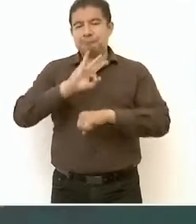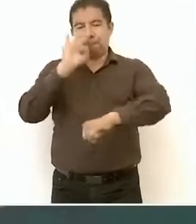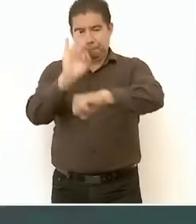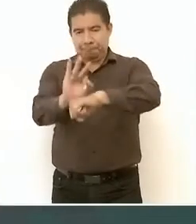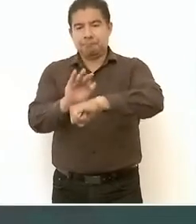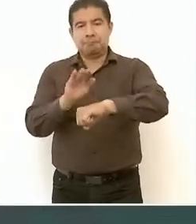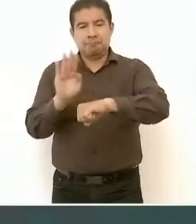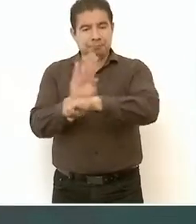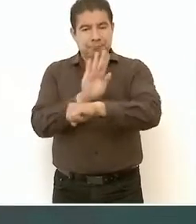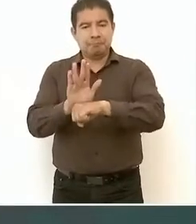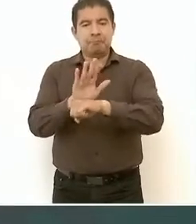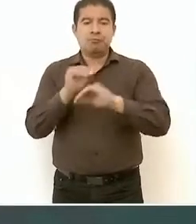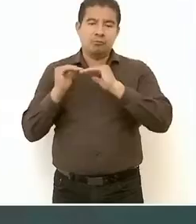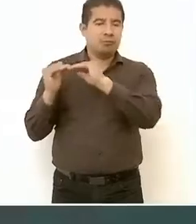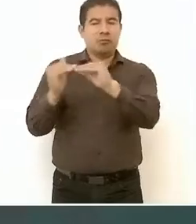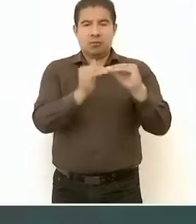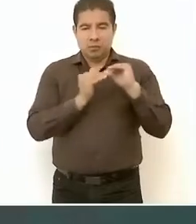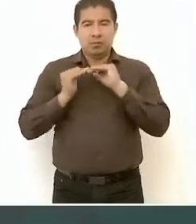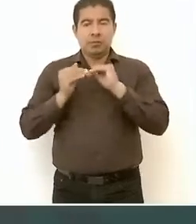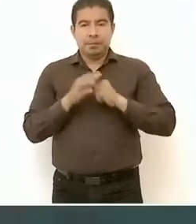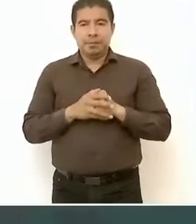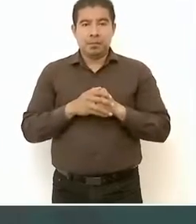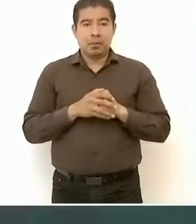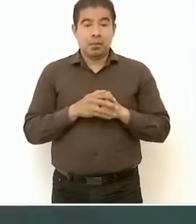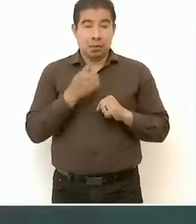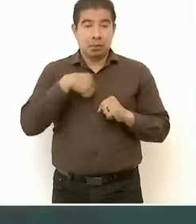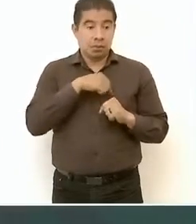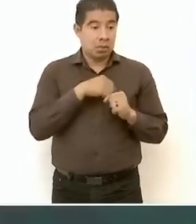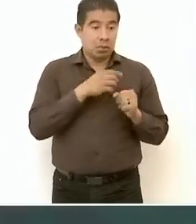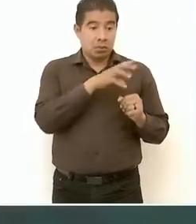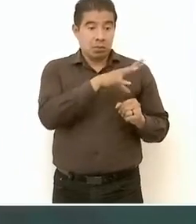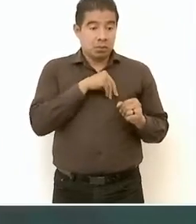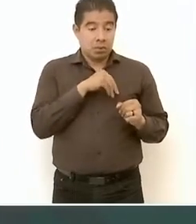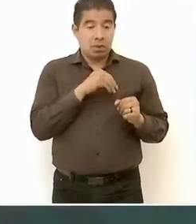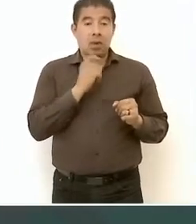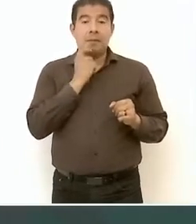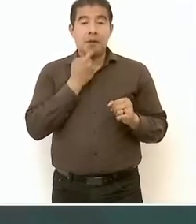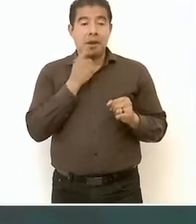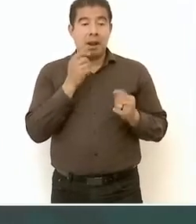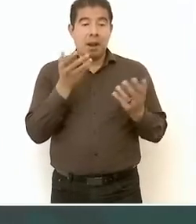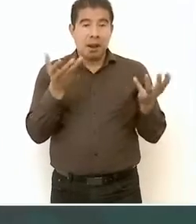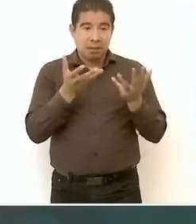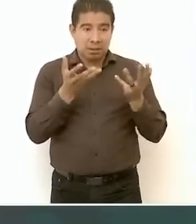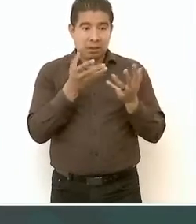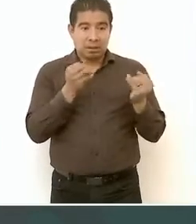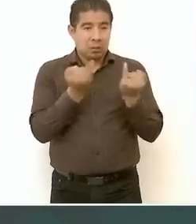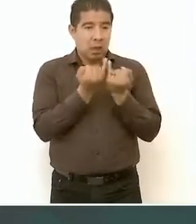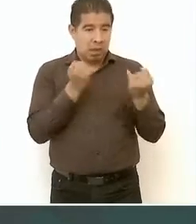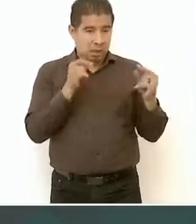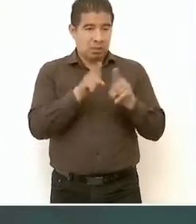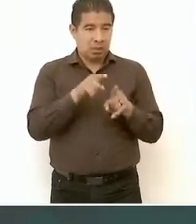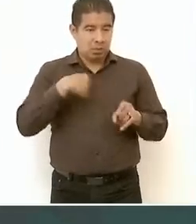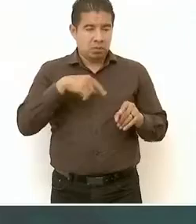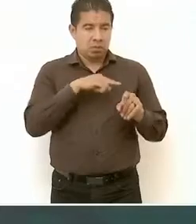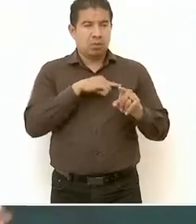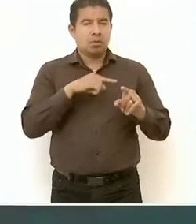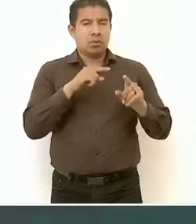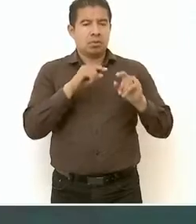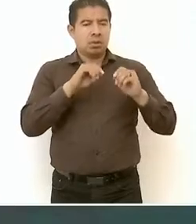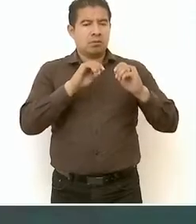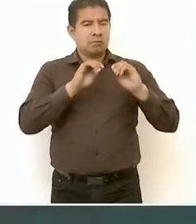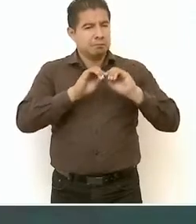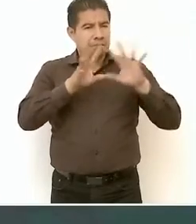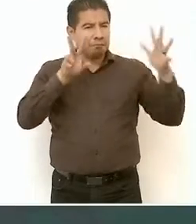trabajando así, como lo hace el presidente, con transparencia,